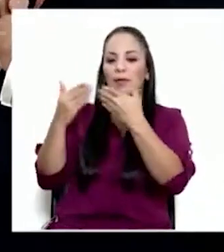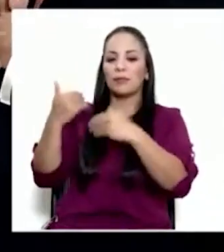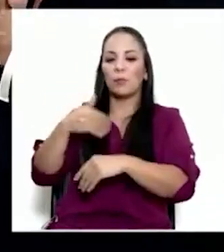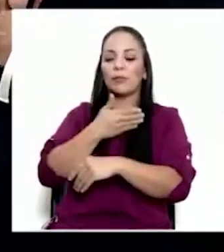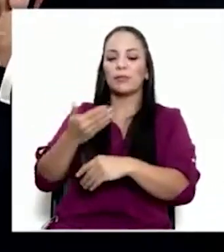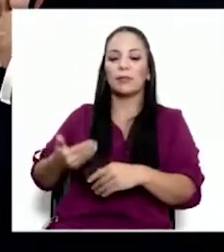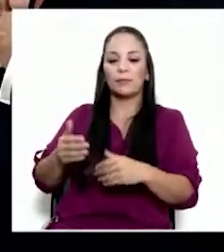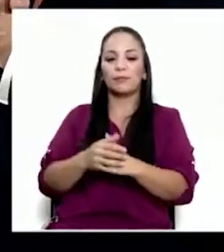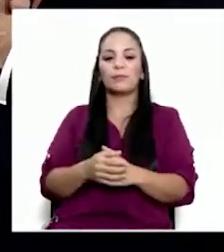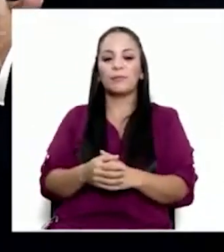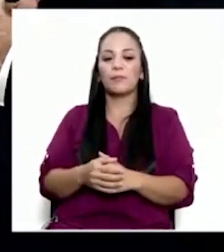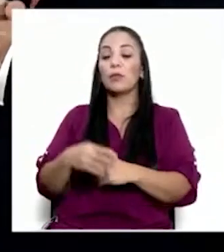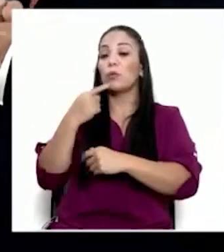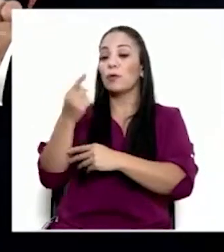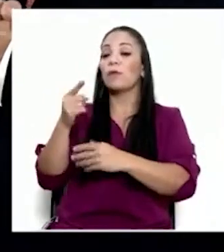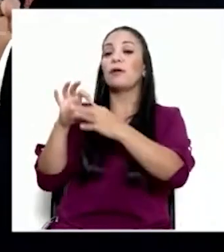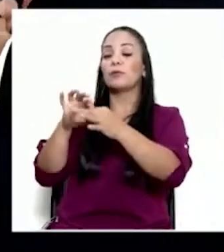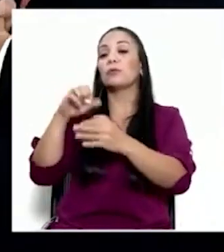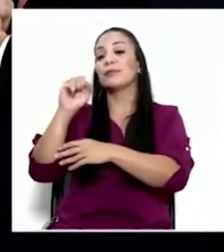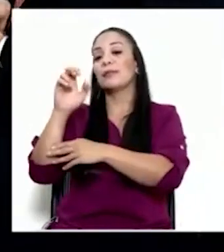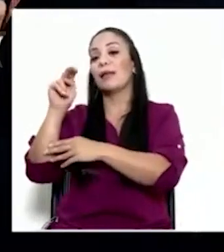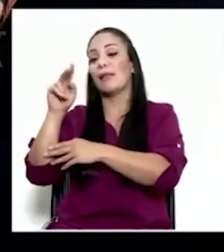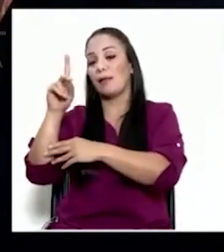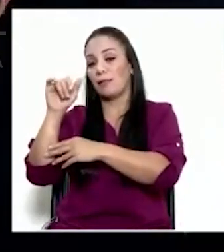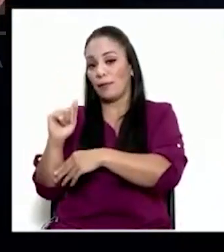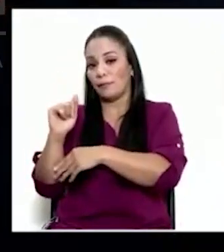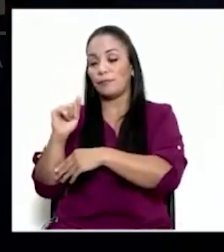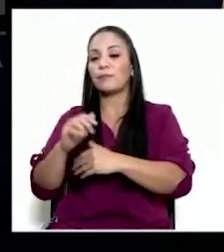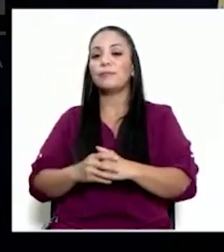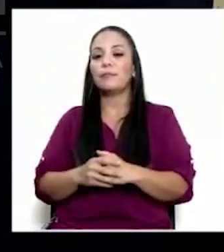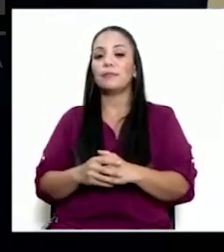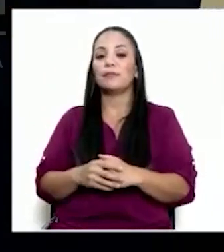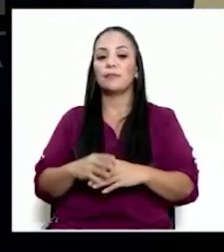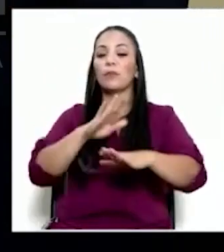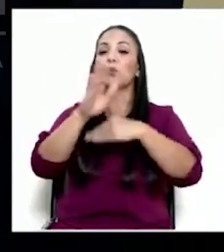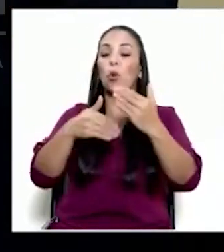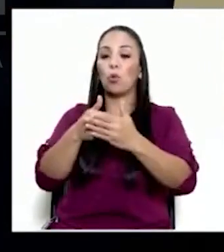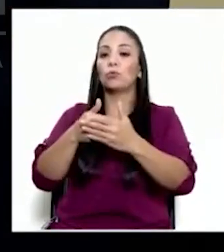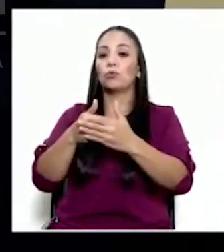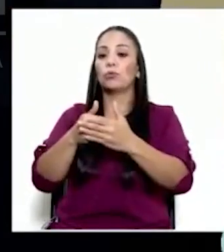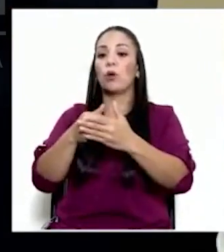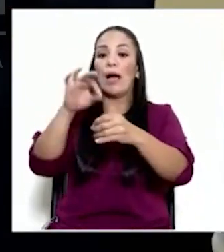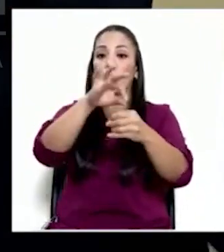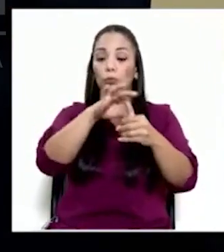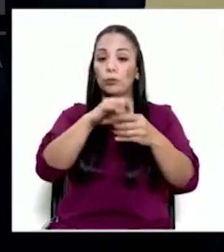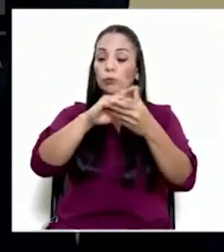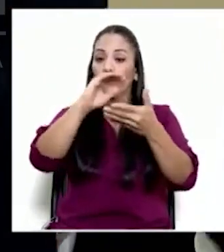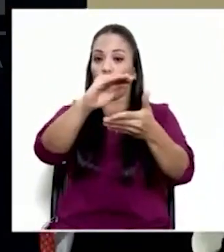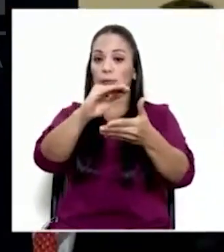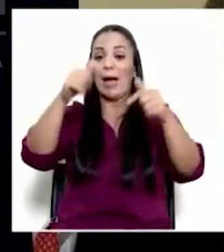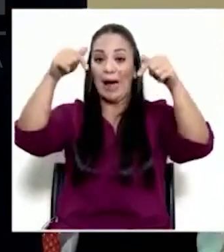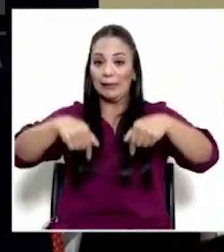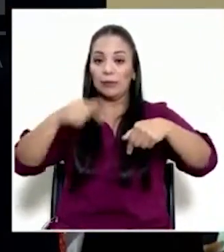señor presidente. Y decirle que en relación a Senada y a todos los agricultores que hay un compromiso de la administración,